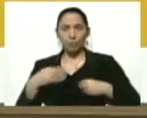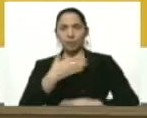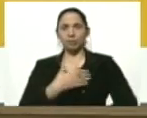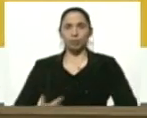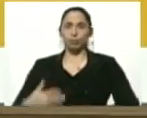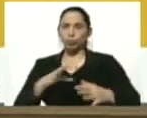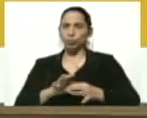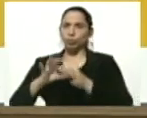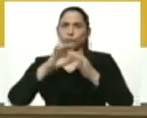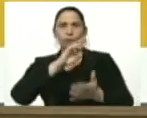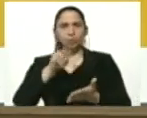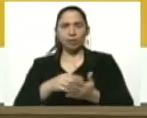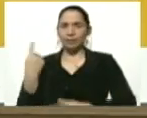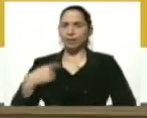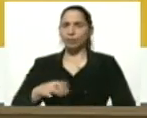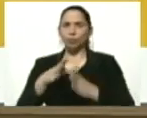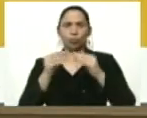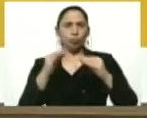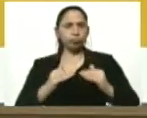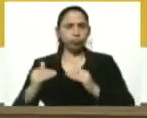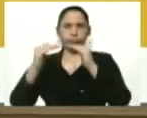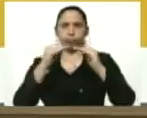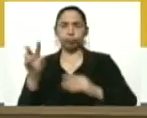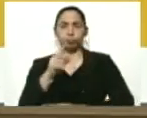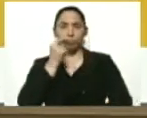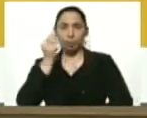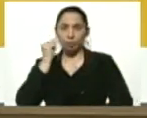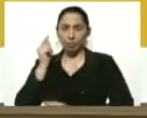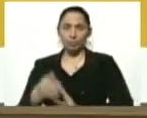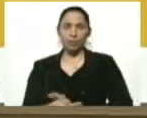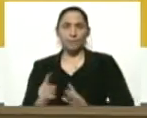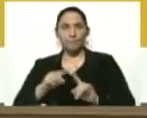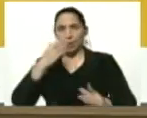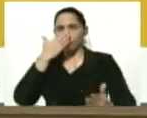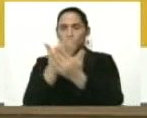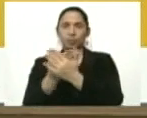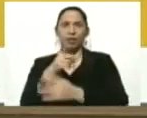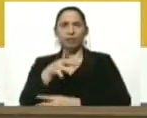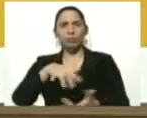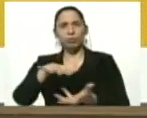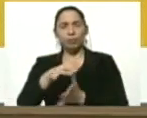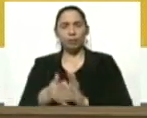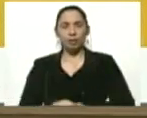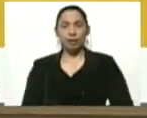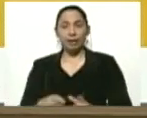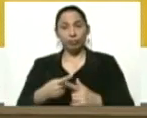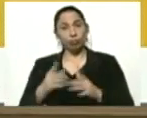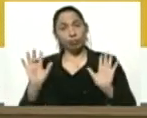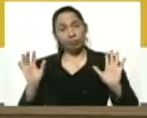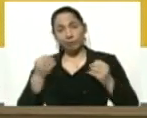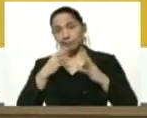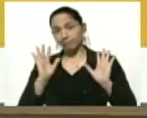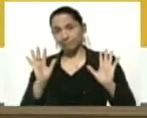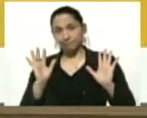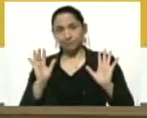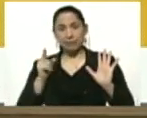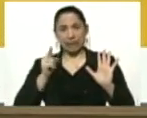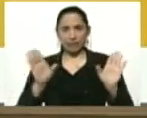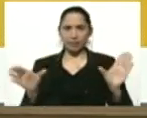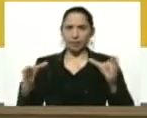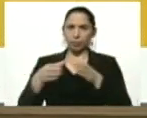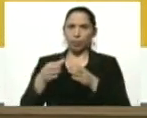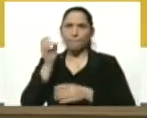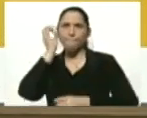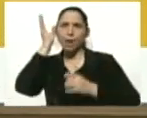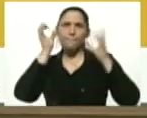nacional que hemos tenido todos los venezolanos las venezolanas para afrontar esta situación así que bueno de esa reunión